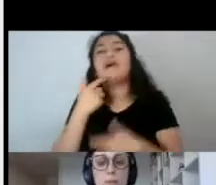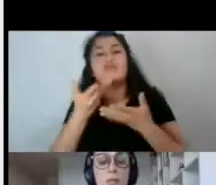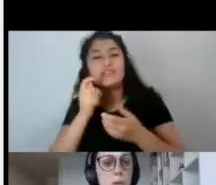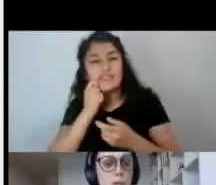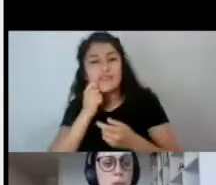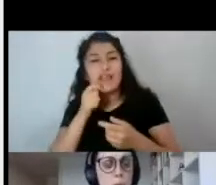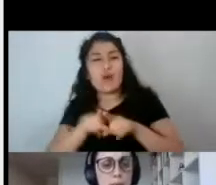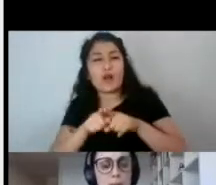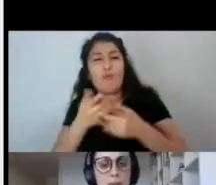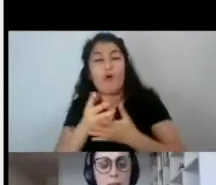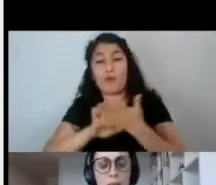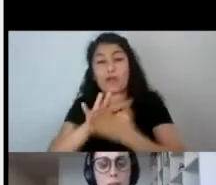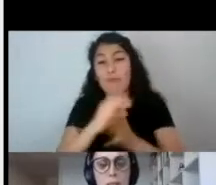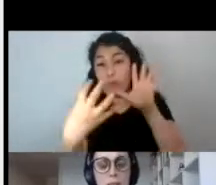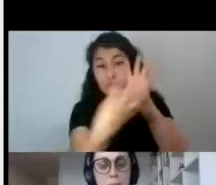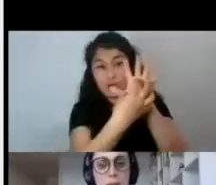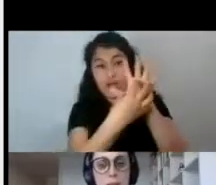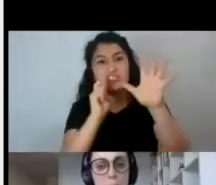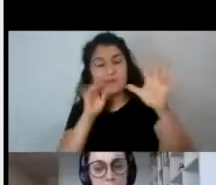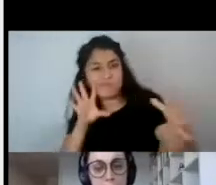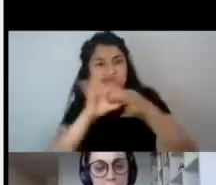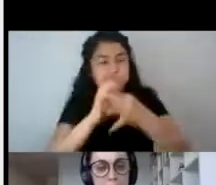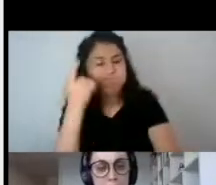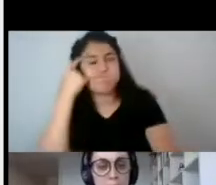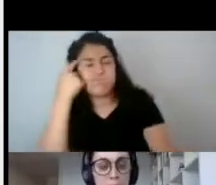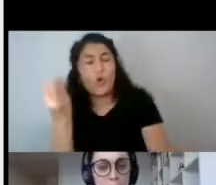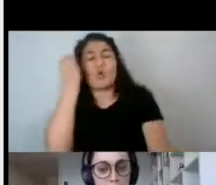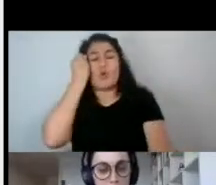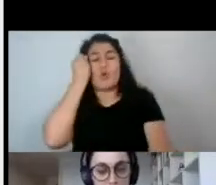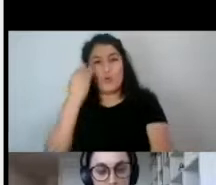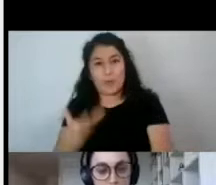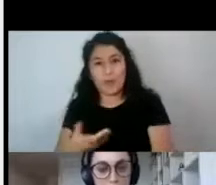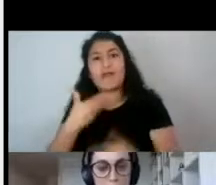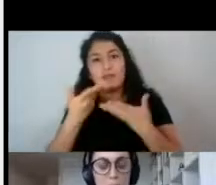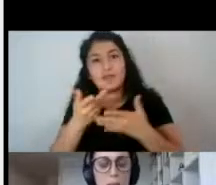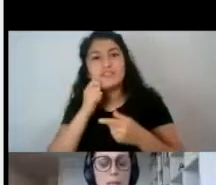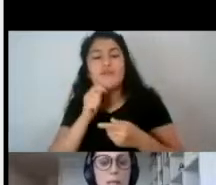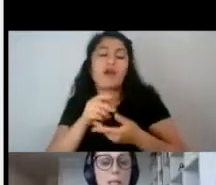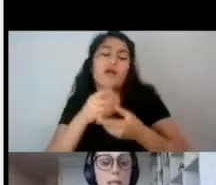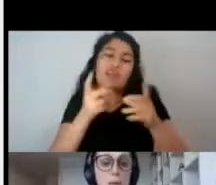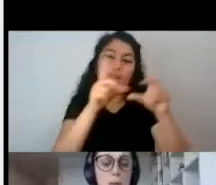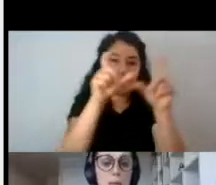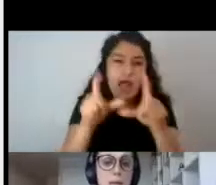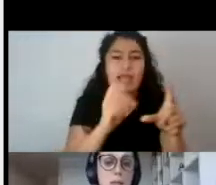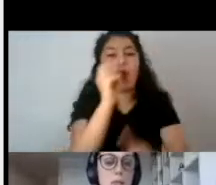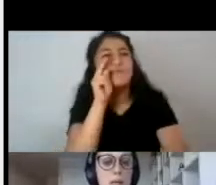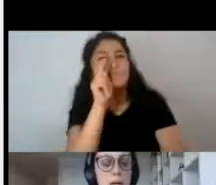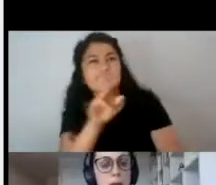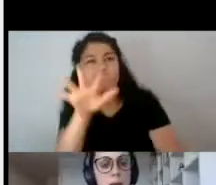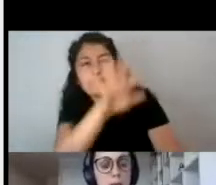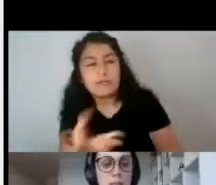como planteaba anteriormente, a determinadas imágenes mentales, mentales, visuales, que de alguna manera